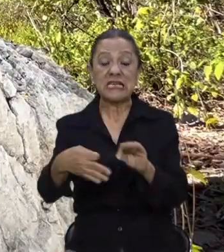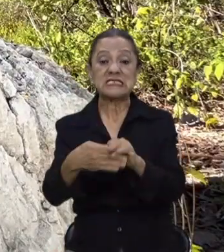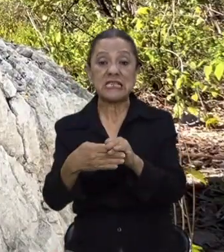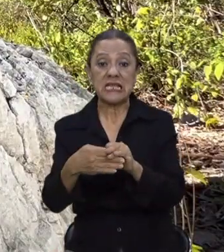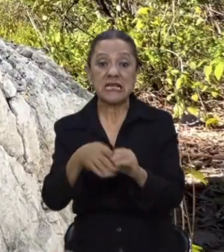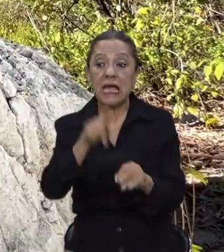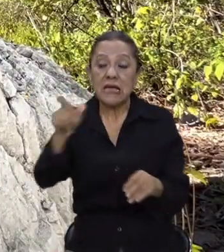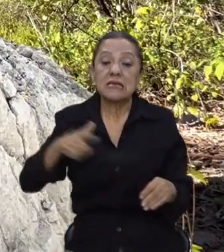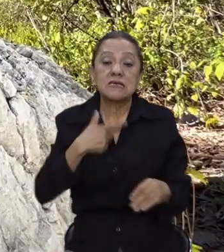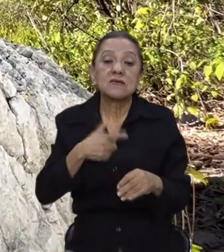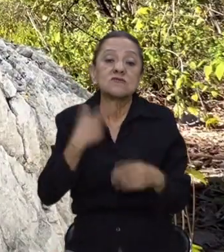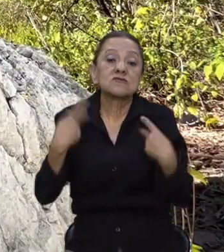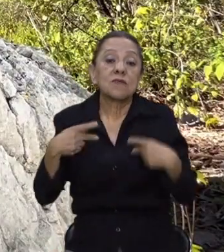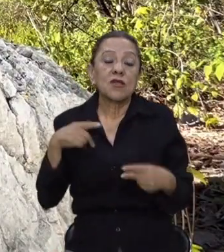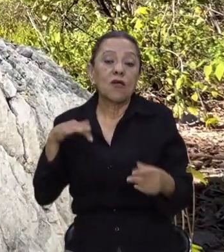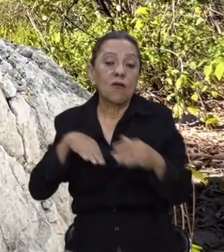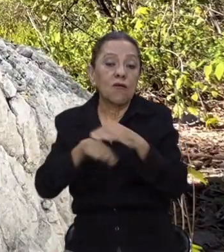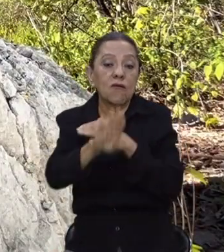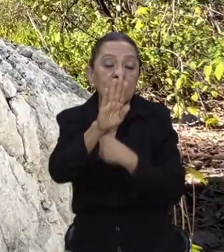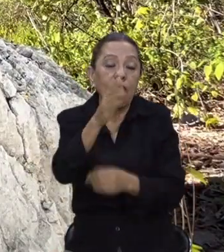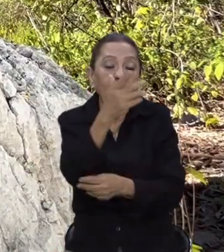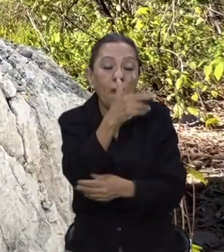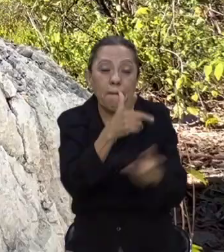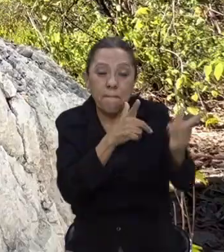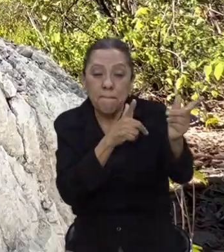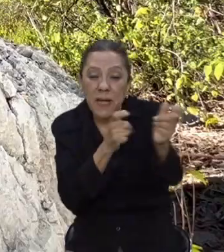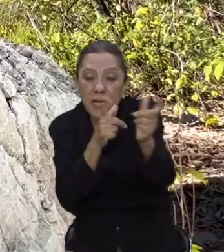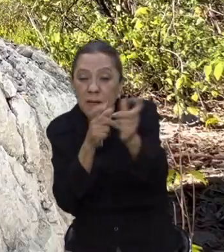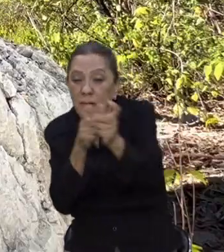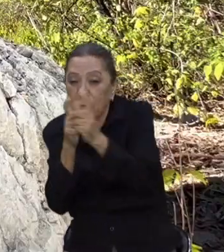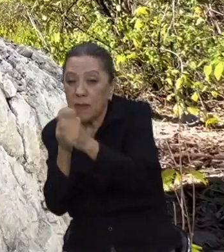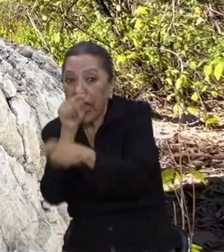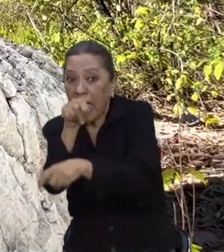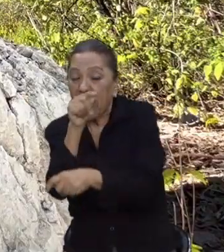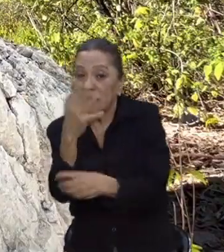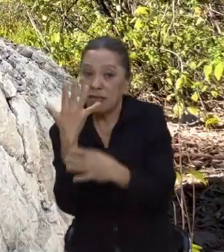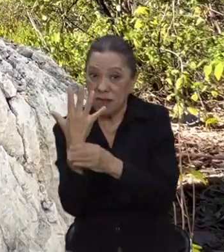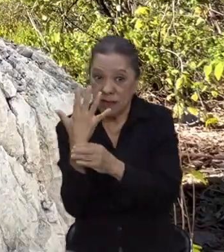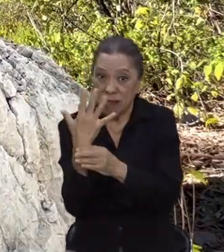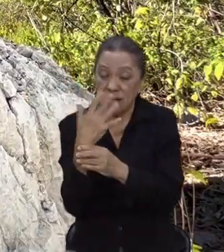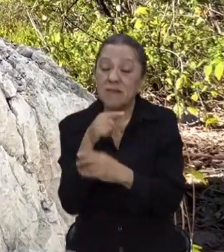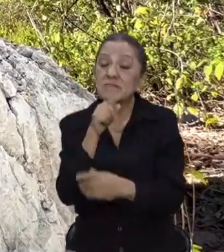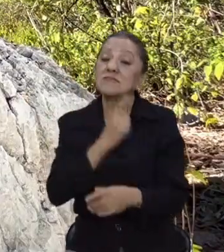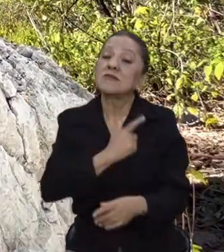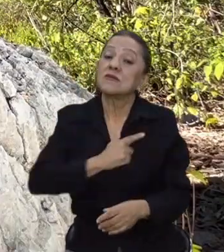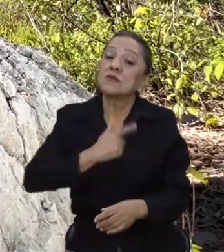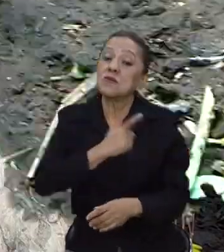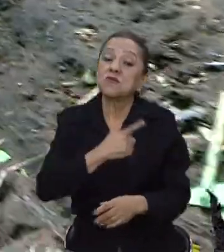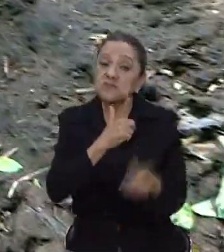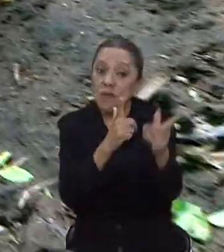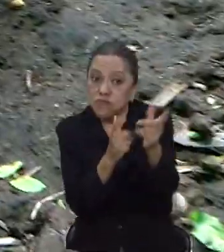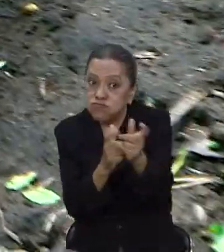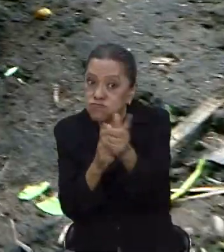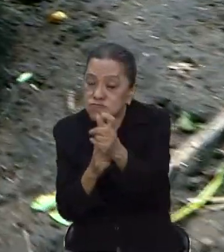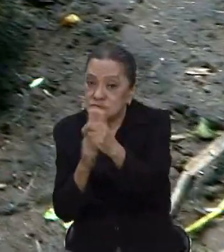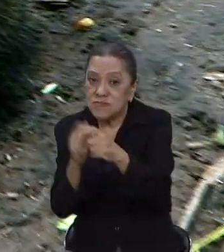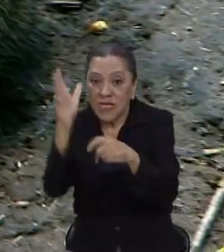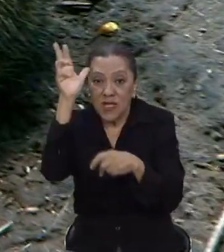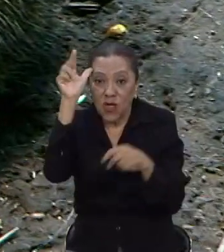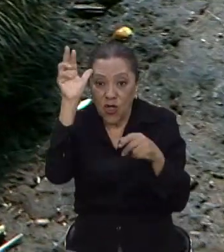puedo estar al pendiente sobre esta problemática. Principalmente aquí en la tortuga, pues vienen a cazar